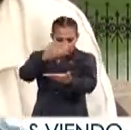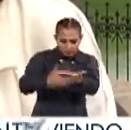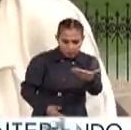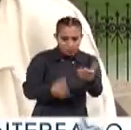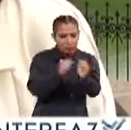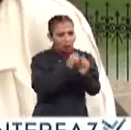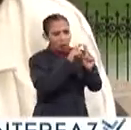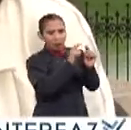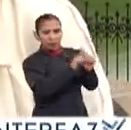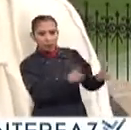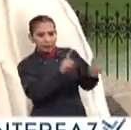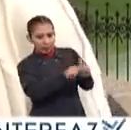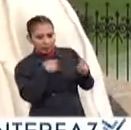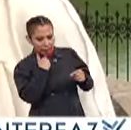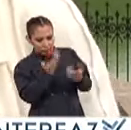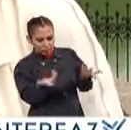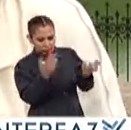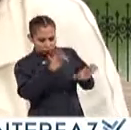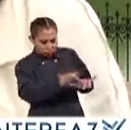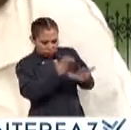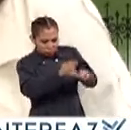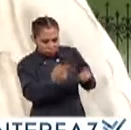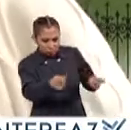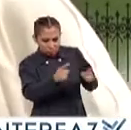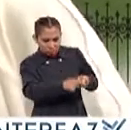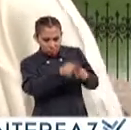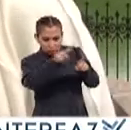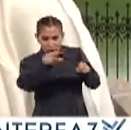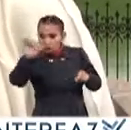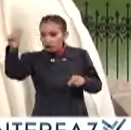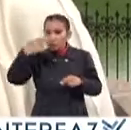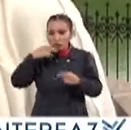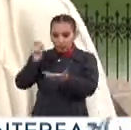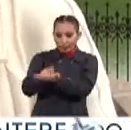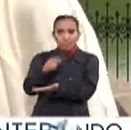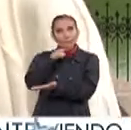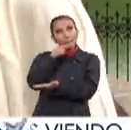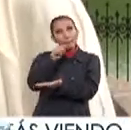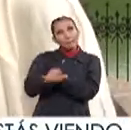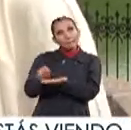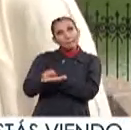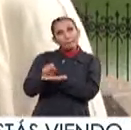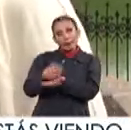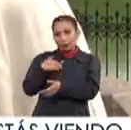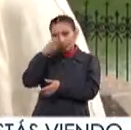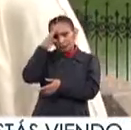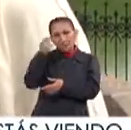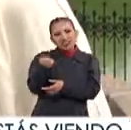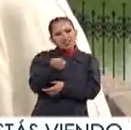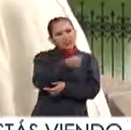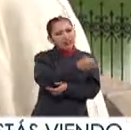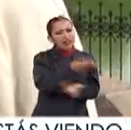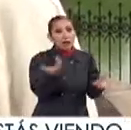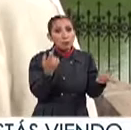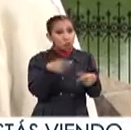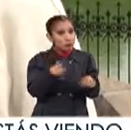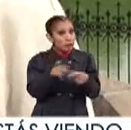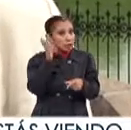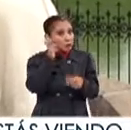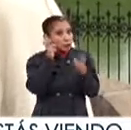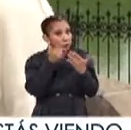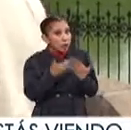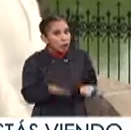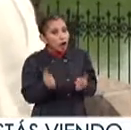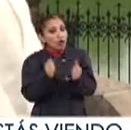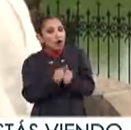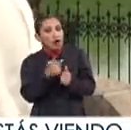distintos procesos electrónicos Otros siguen utilizando El papel y el lápiz Y que estamos pensando hoy De la música que escuchamos